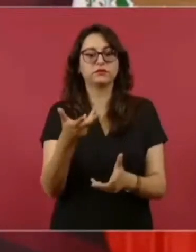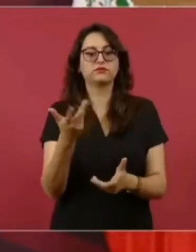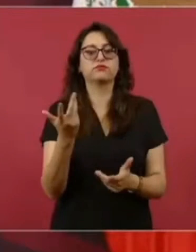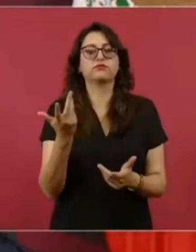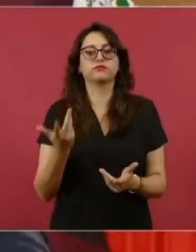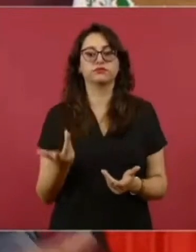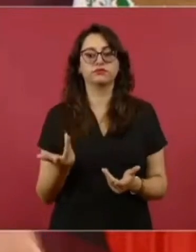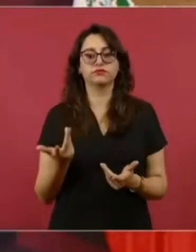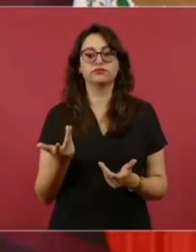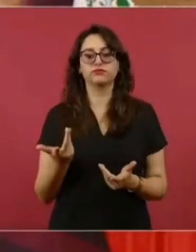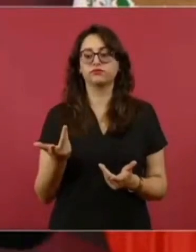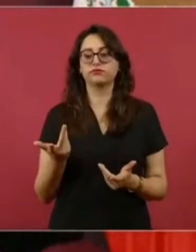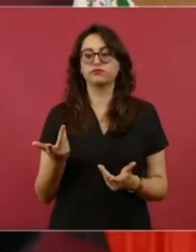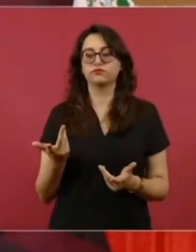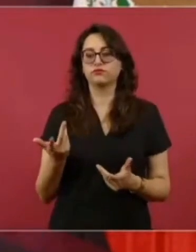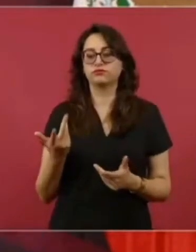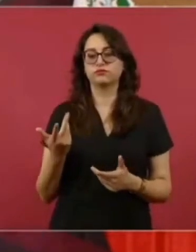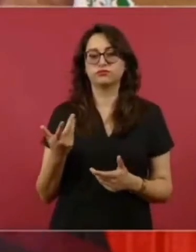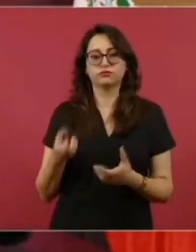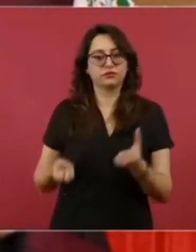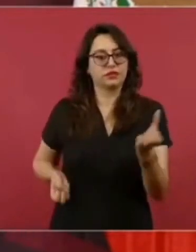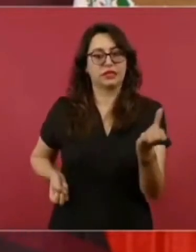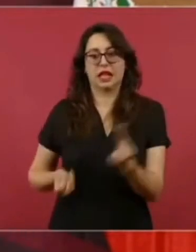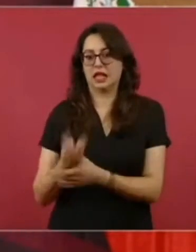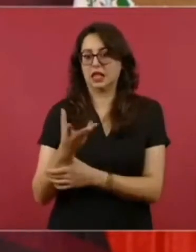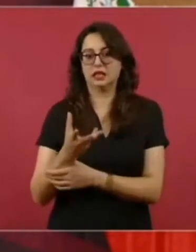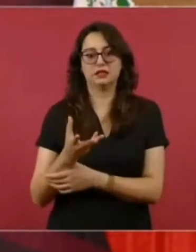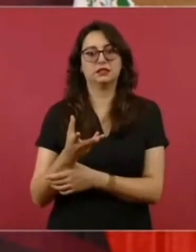iban a salir o este